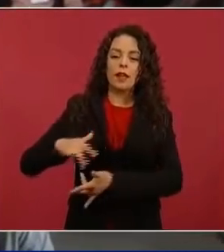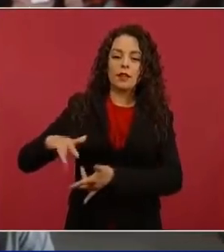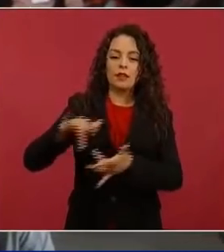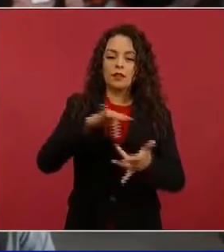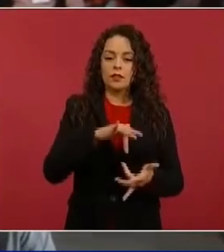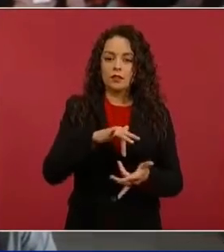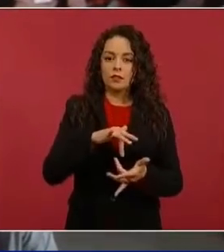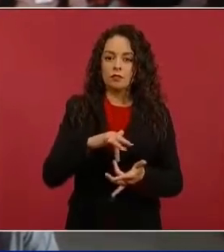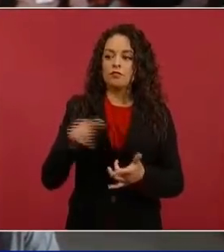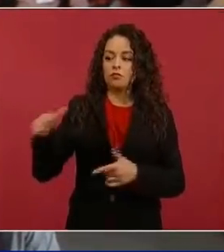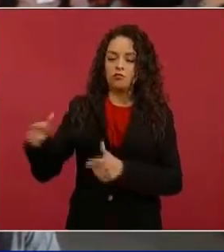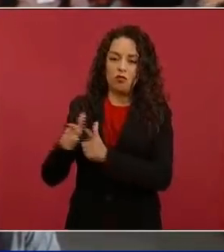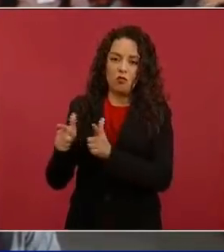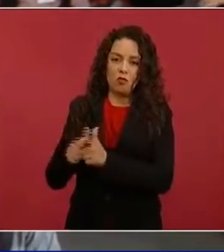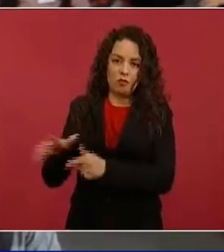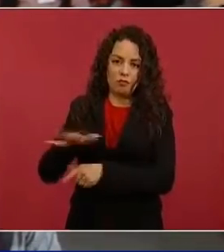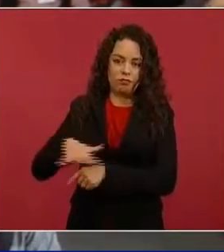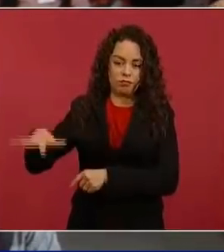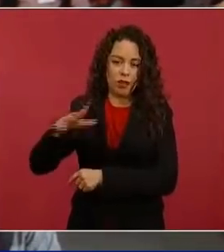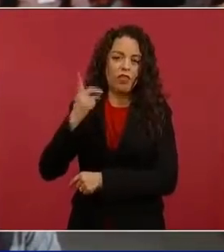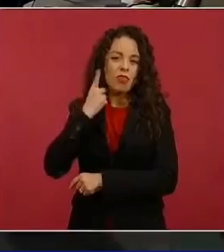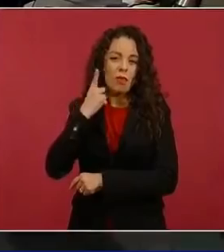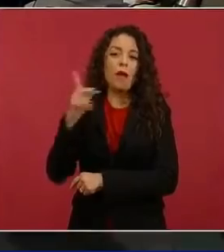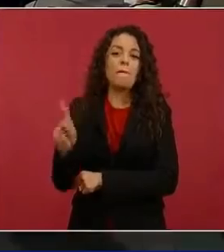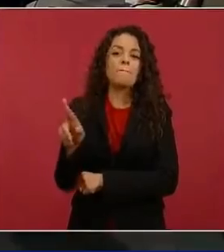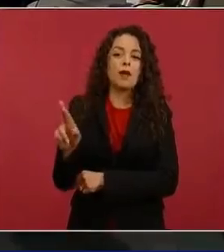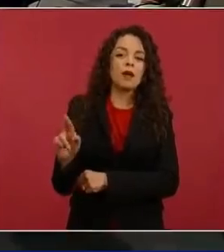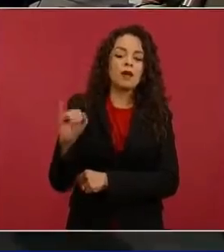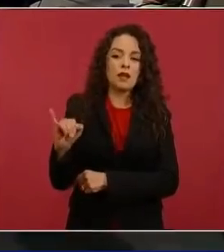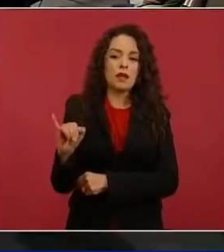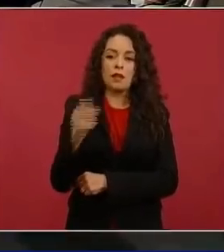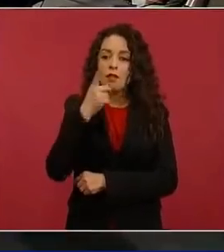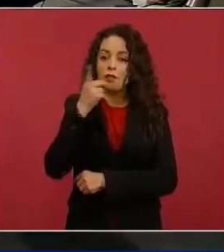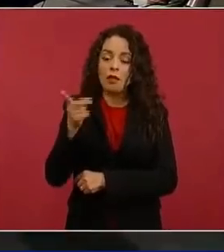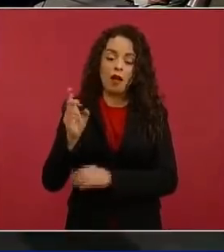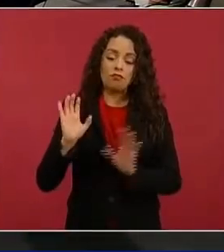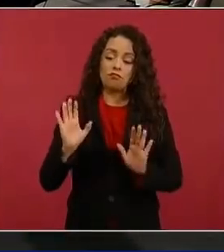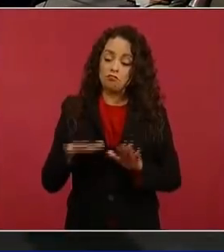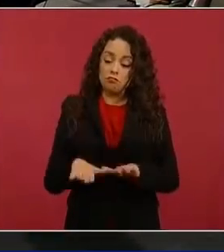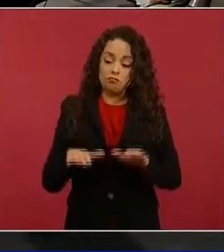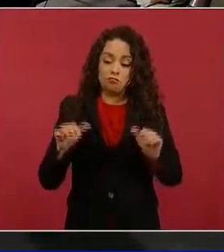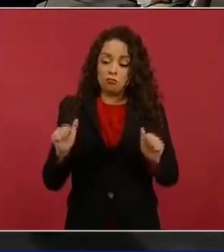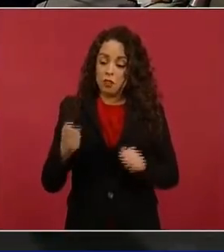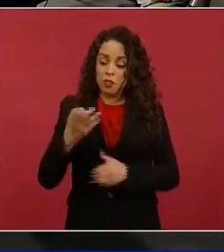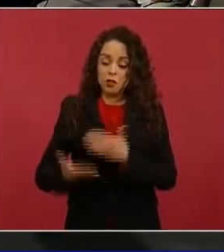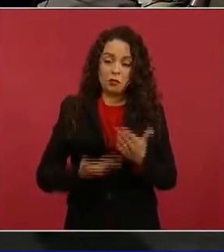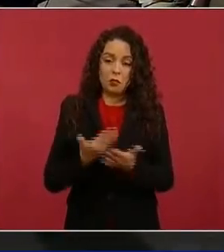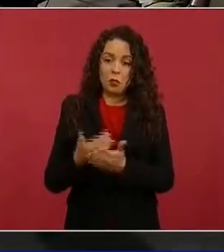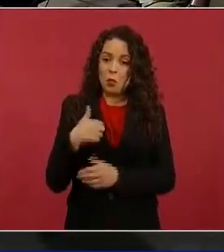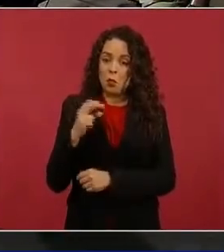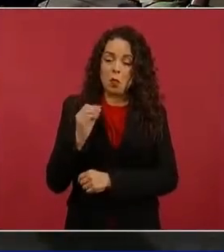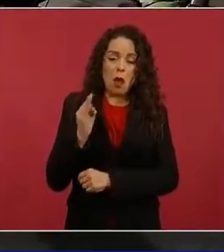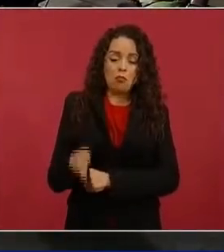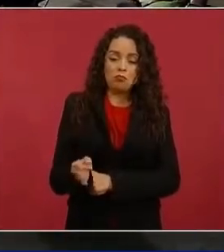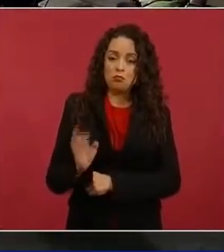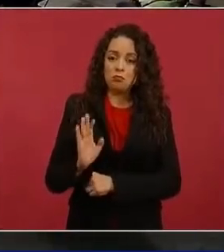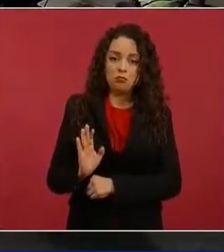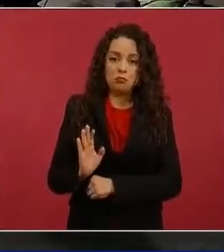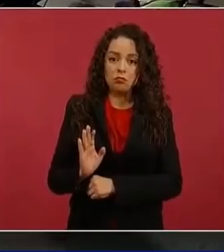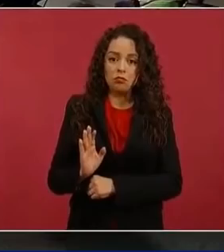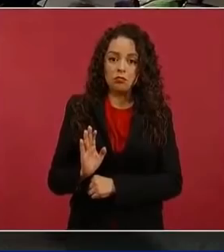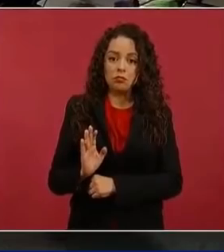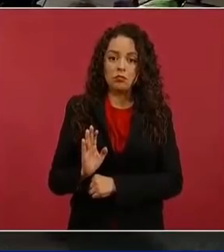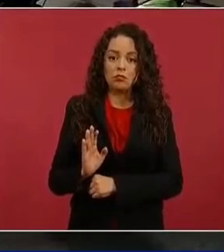Parlamentario del PRI, diciendo que ellos se alejaban de esta propuesta, y que al final, pues fue por una